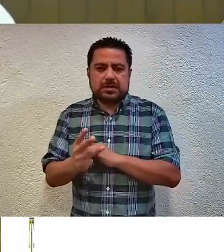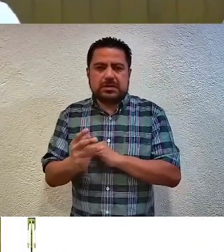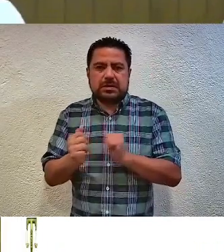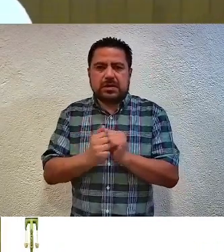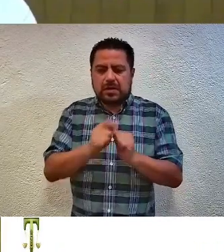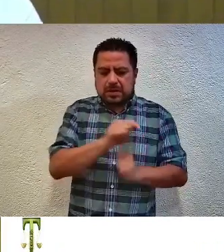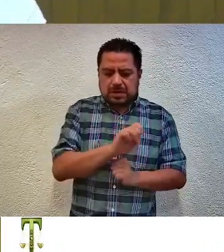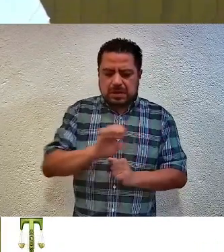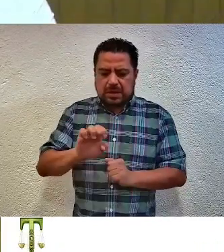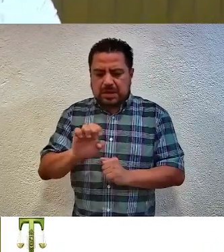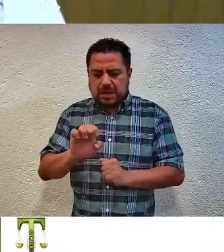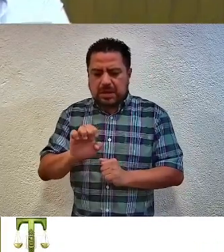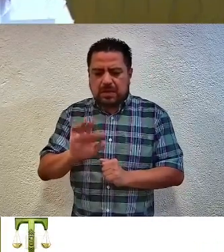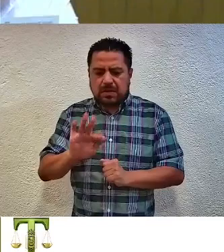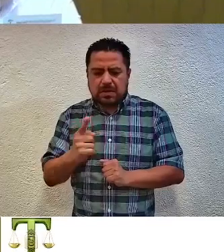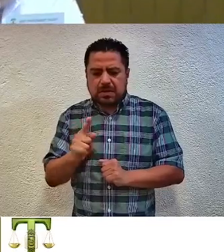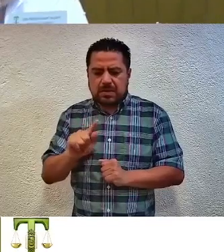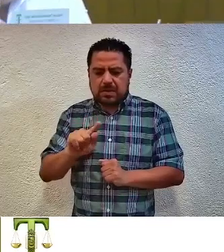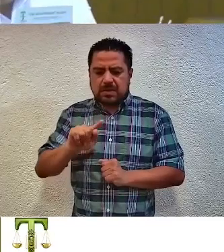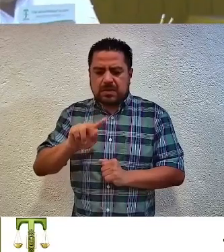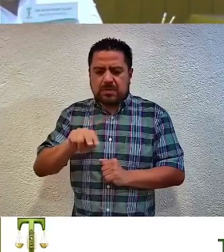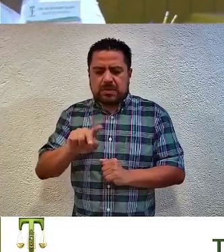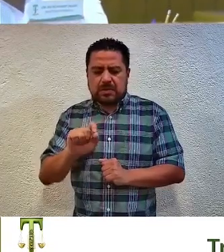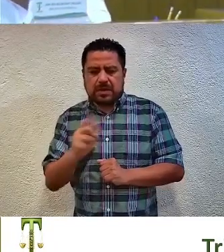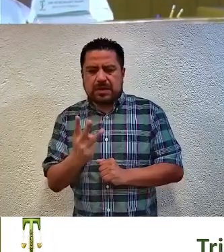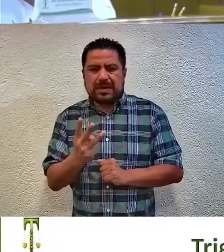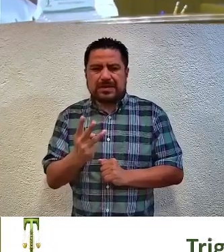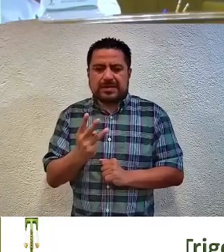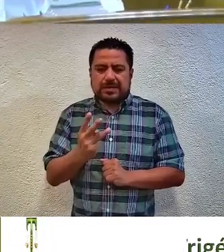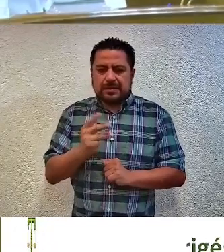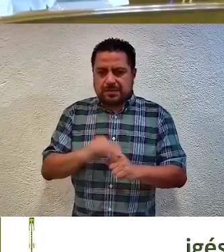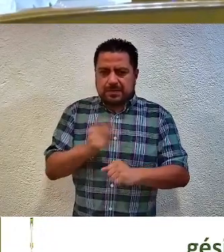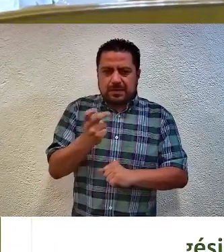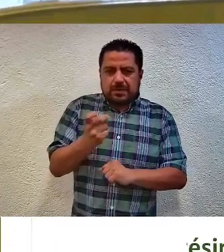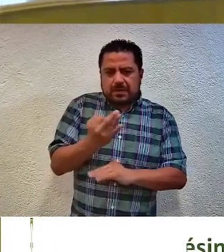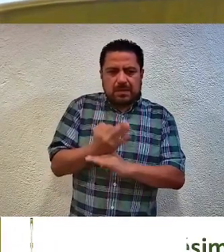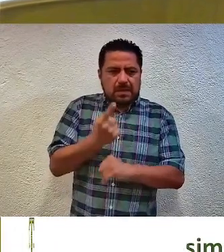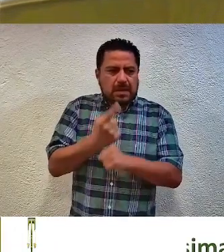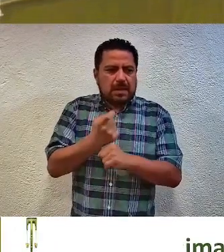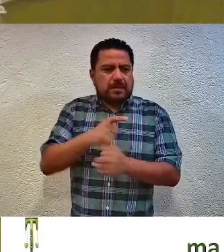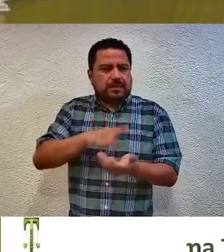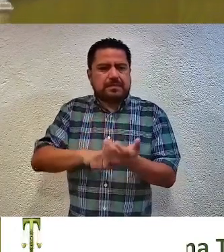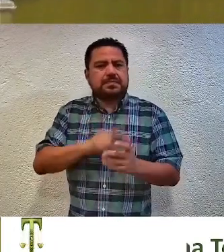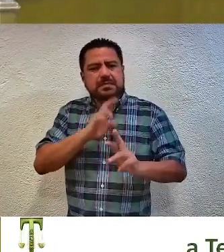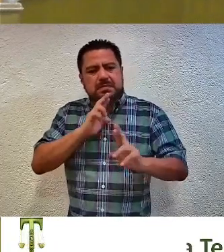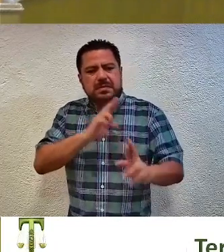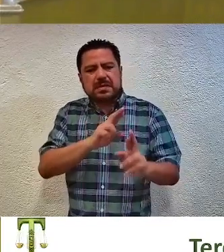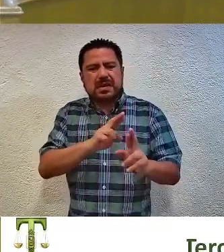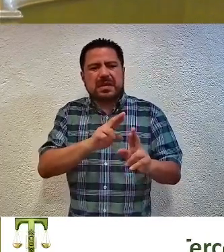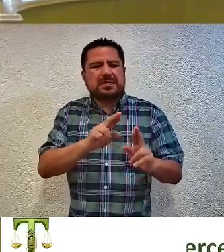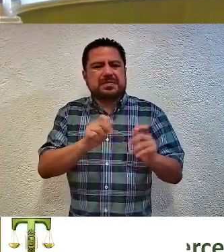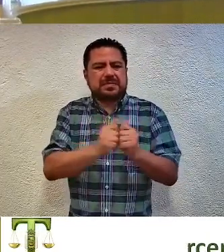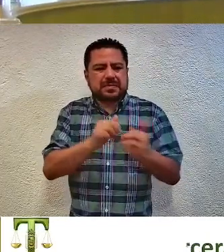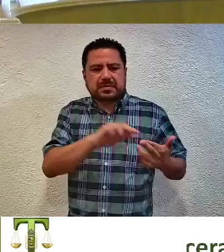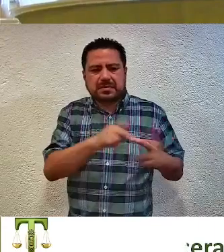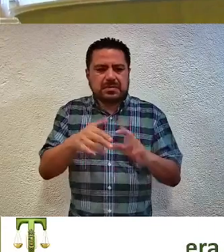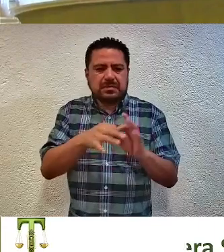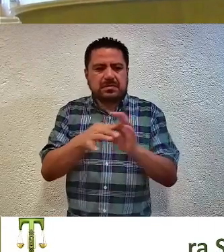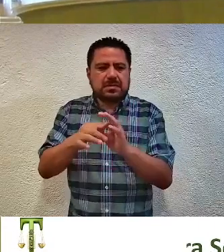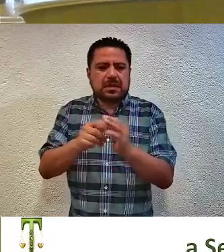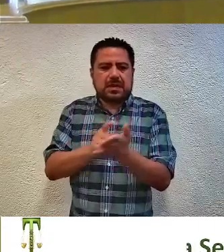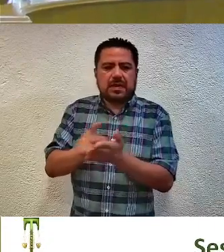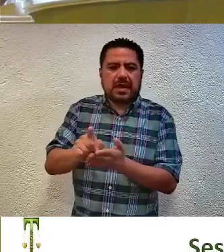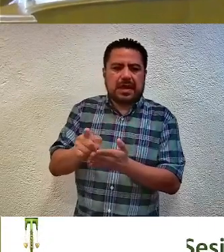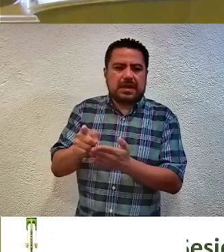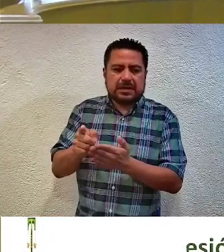TEE, diagonal G, diagonal 41, diagonal 2023, por haber sido este el primero recepcionado y dada la íntima relación del hecho controvertido,